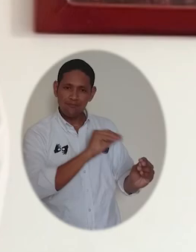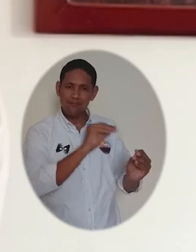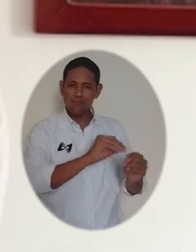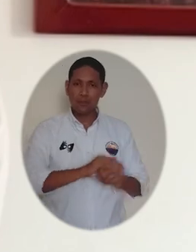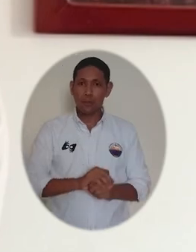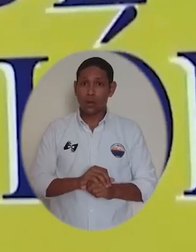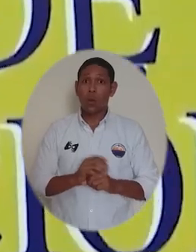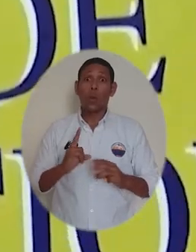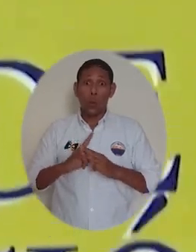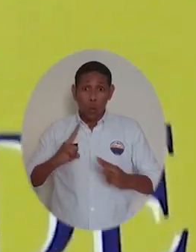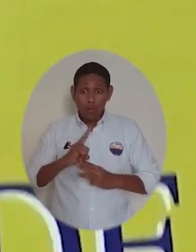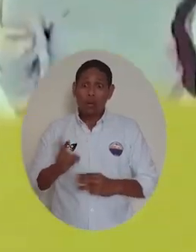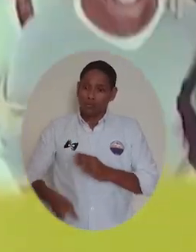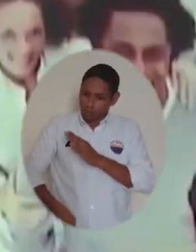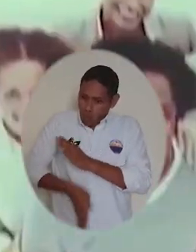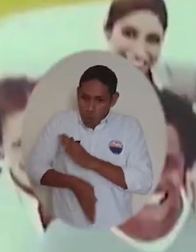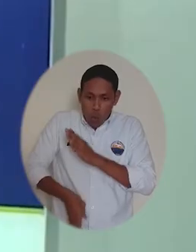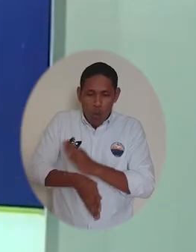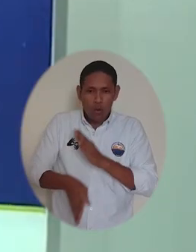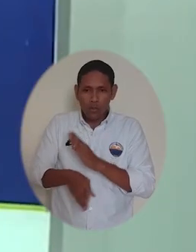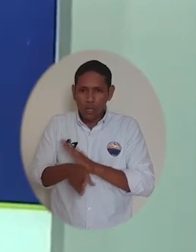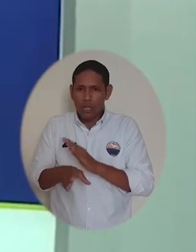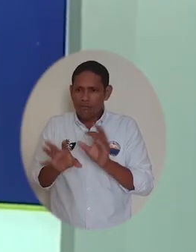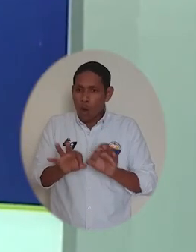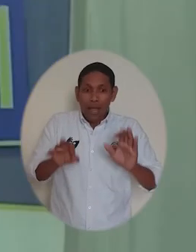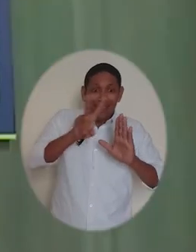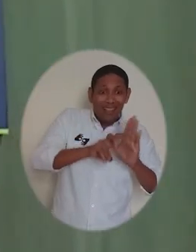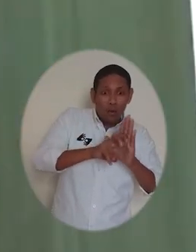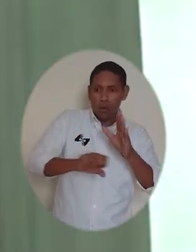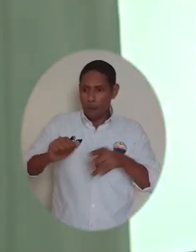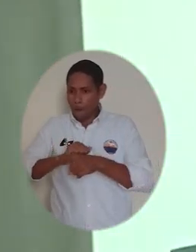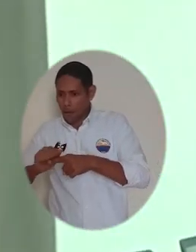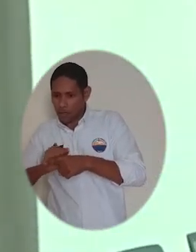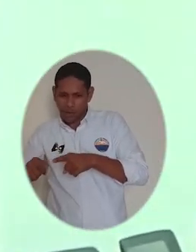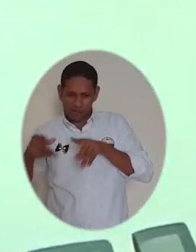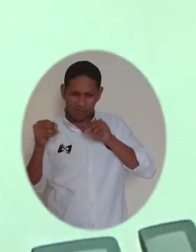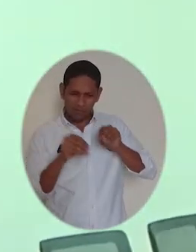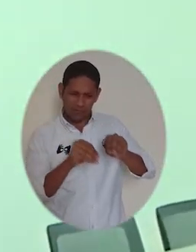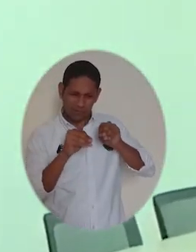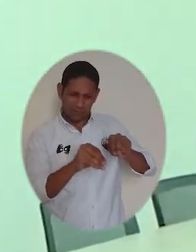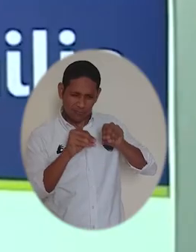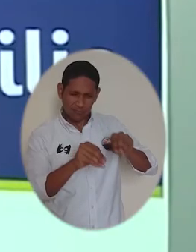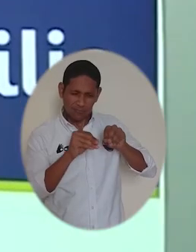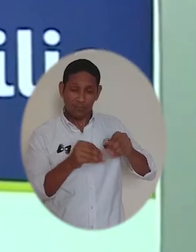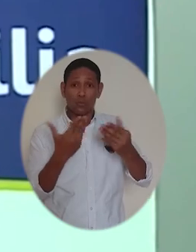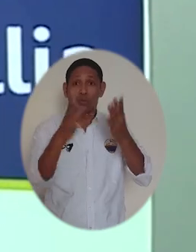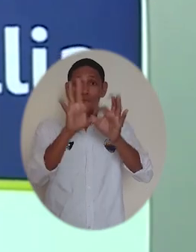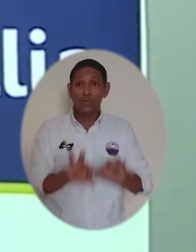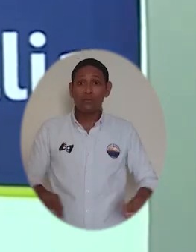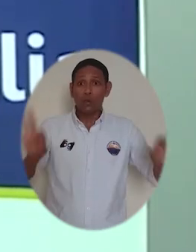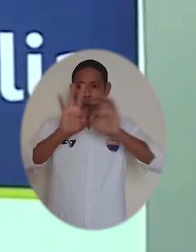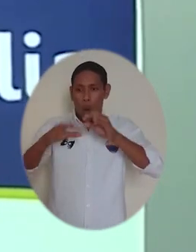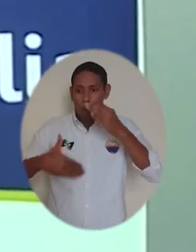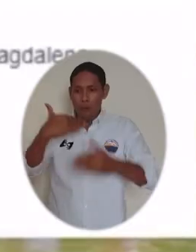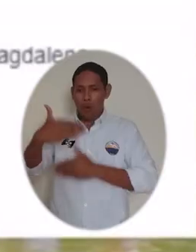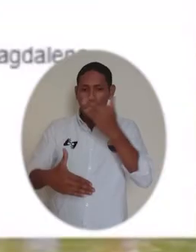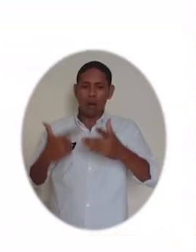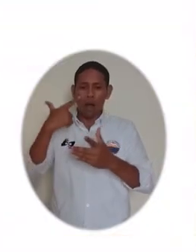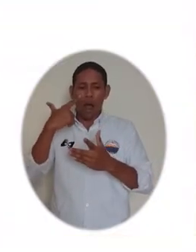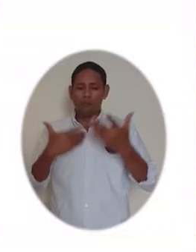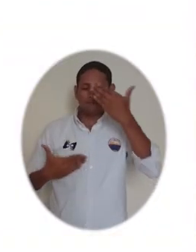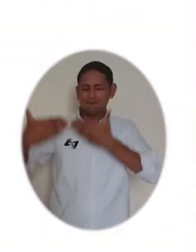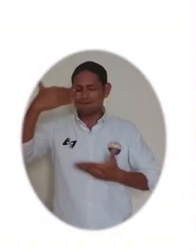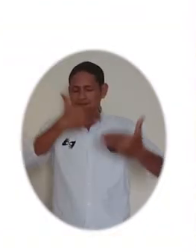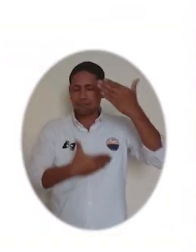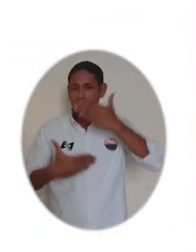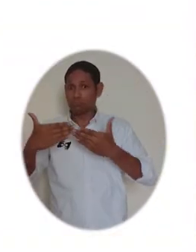audiencias simuladas. A través de esta modalidad, UNI Magdalena continúa fortaleciendo el aprendizaje teórico práctico en la comunidad estudiantil, aspectos